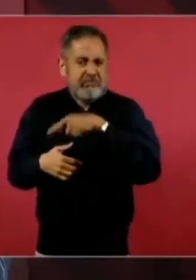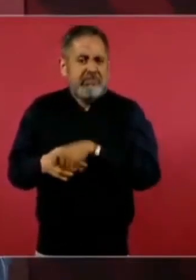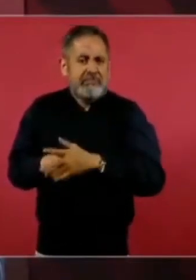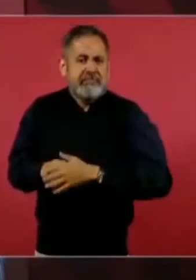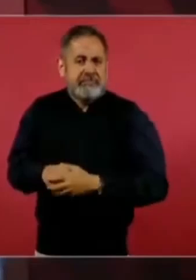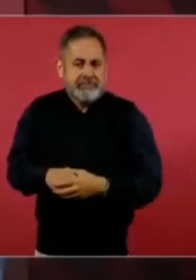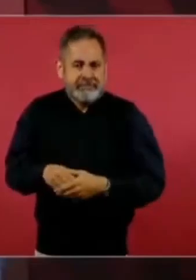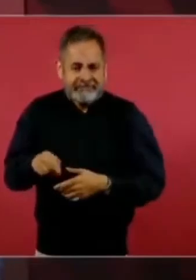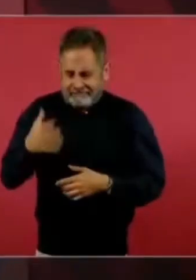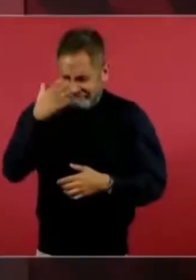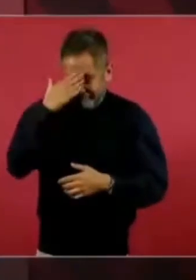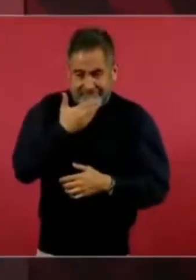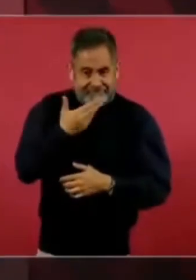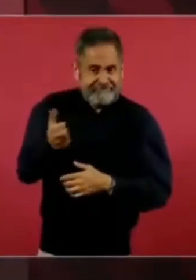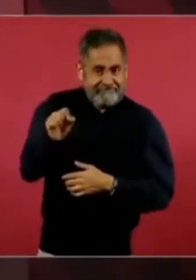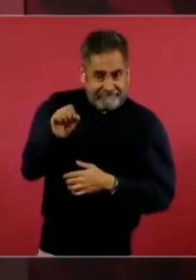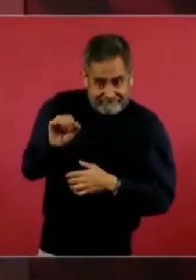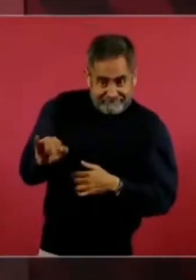eso es México.